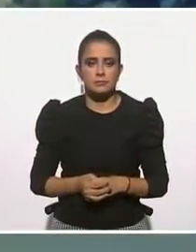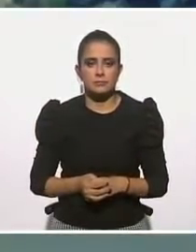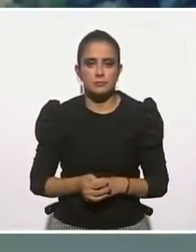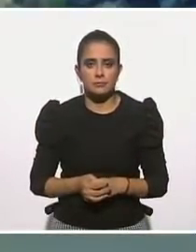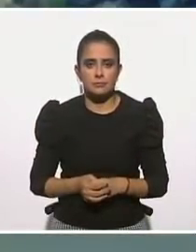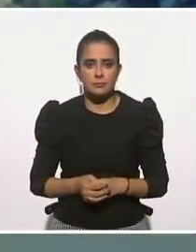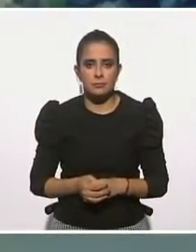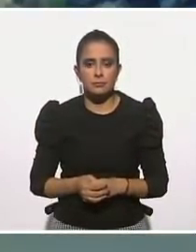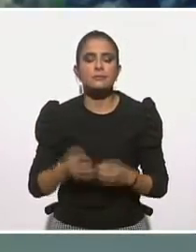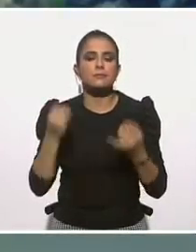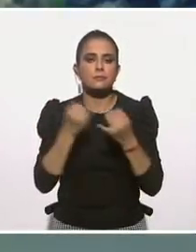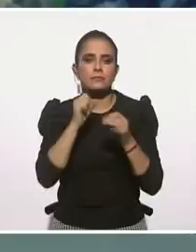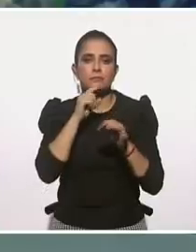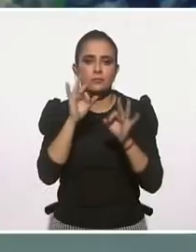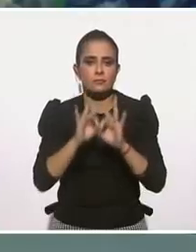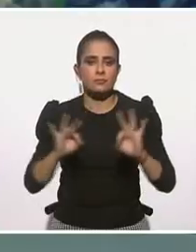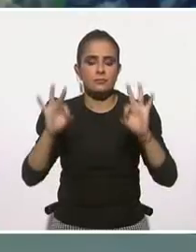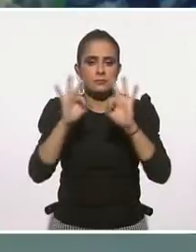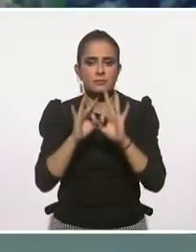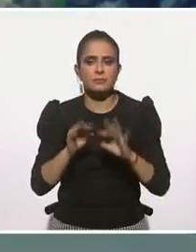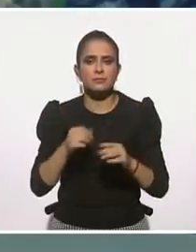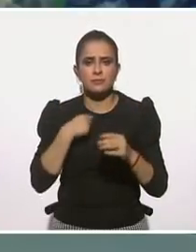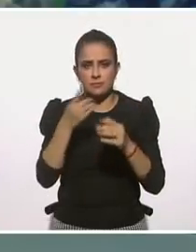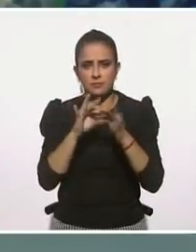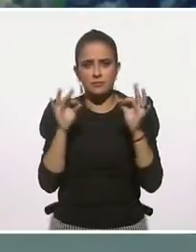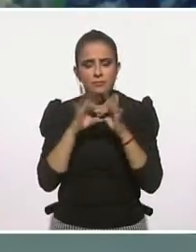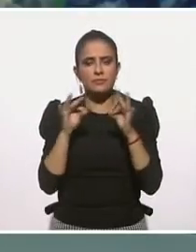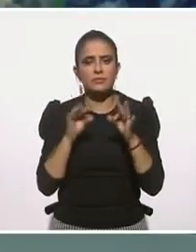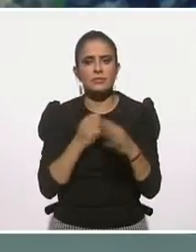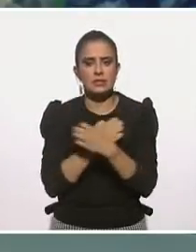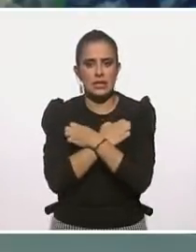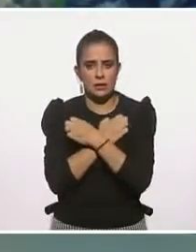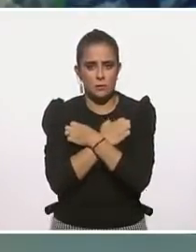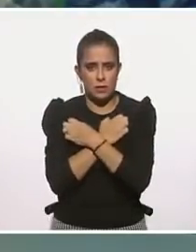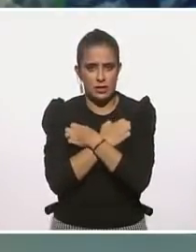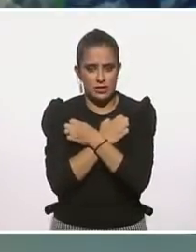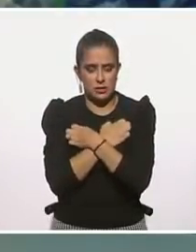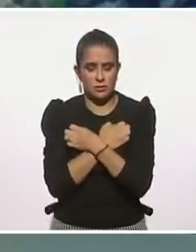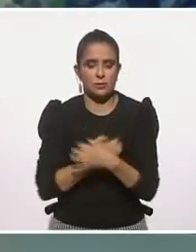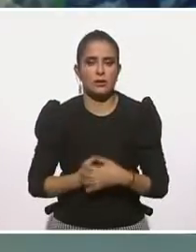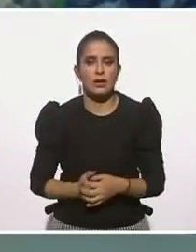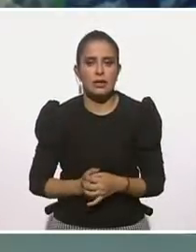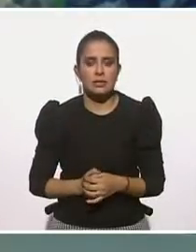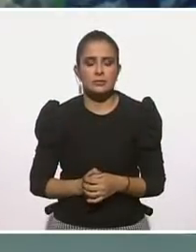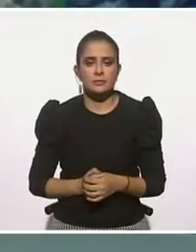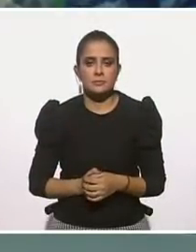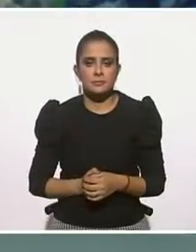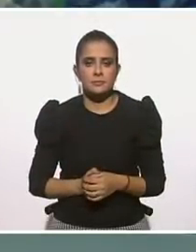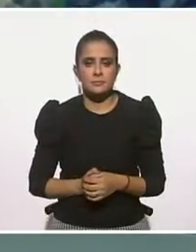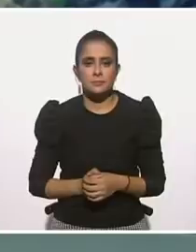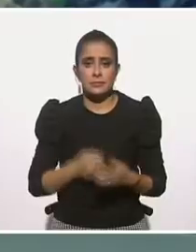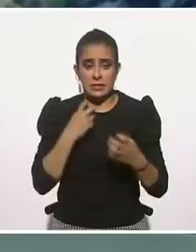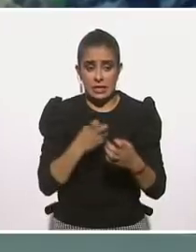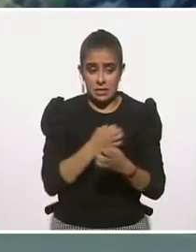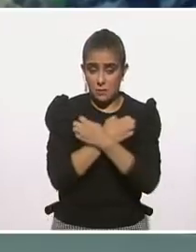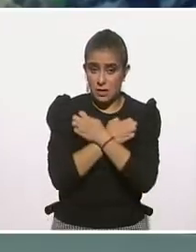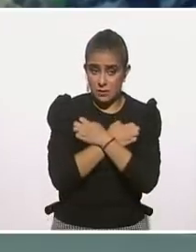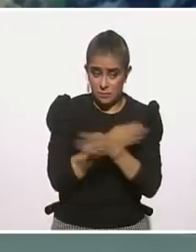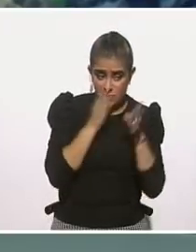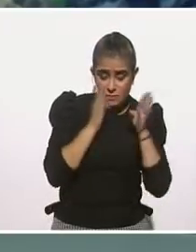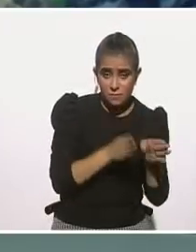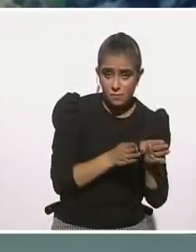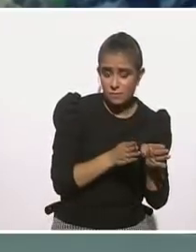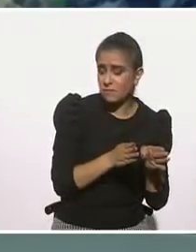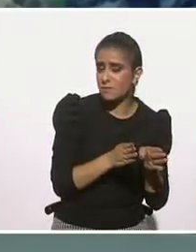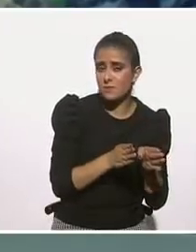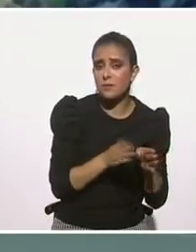hablamos de educación pero no solo, o hay que cambiar un poco el término de la palabra educación porque cuando